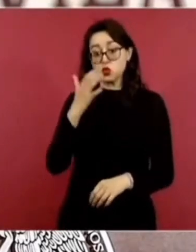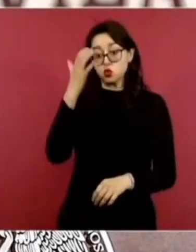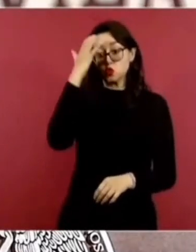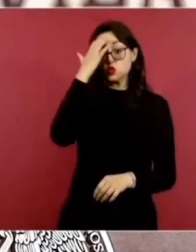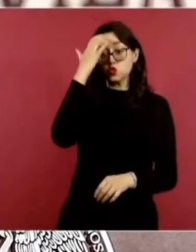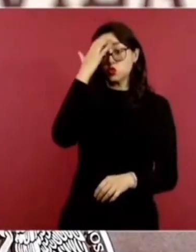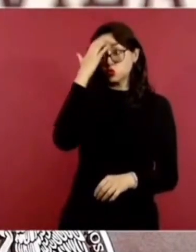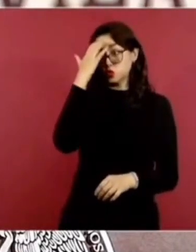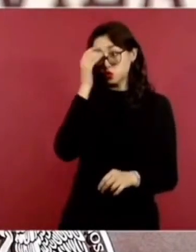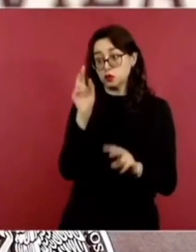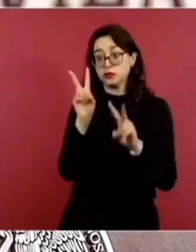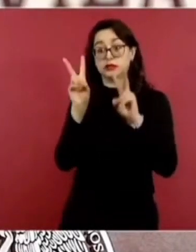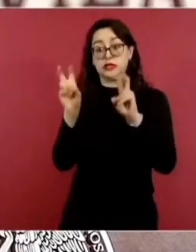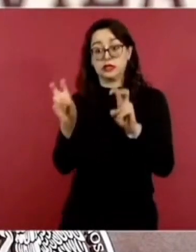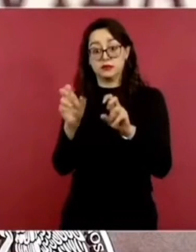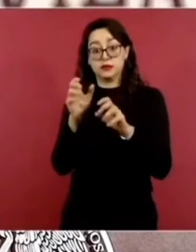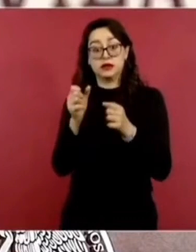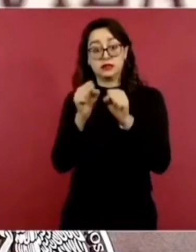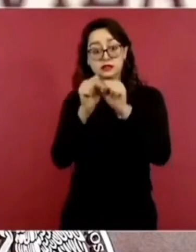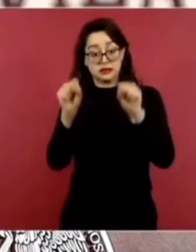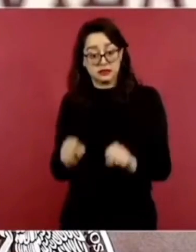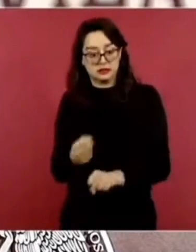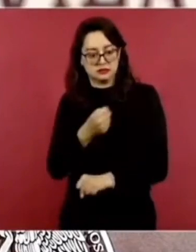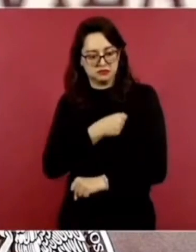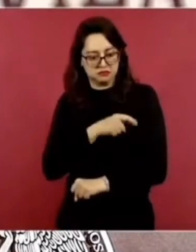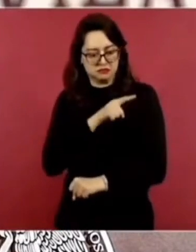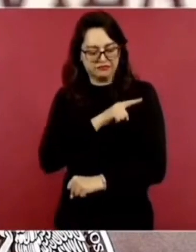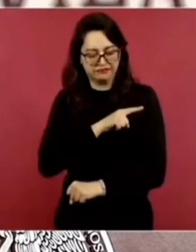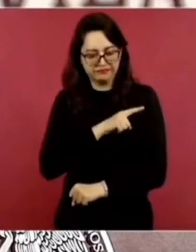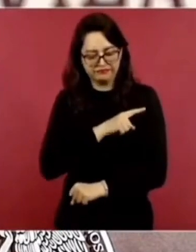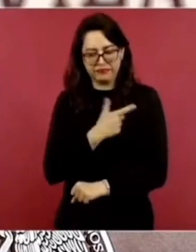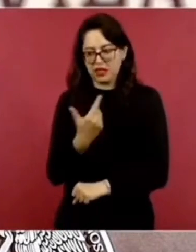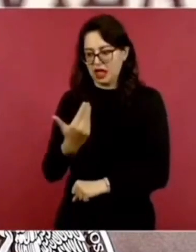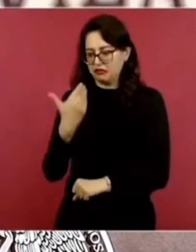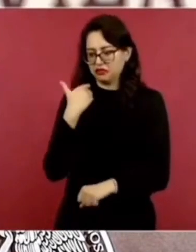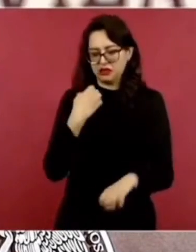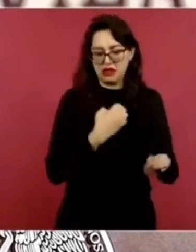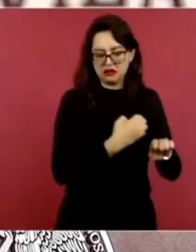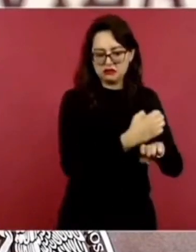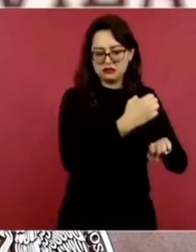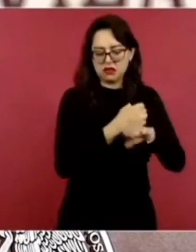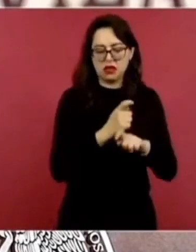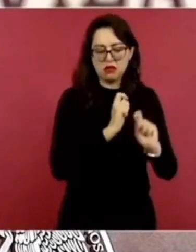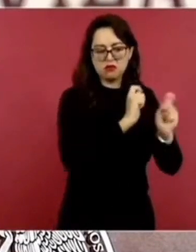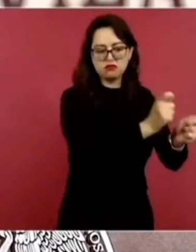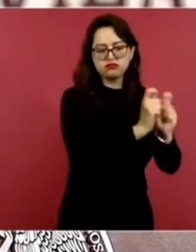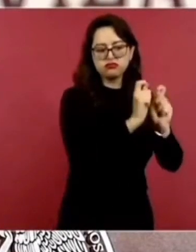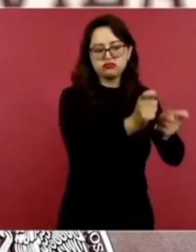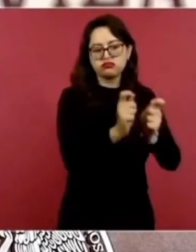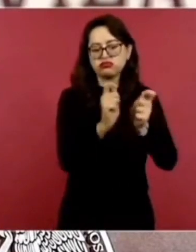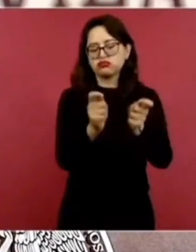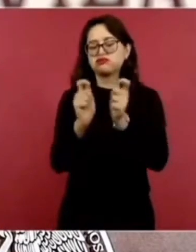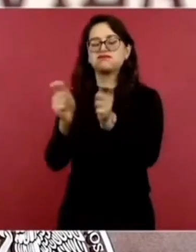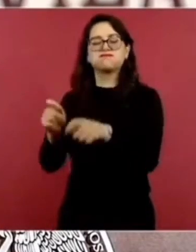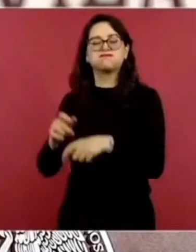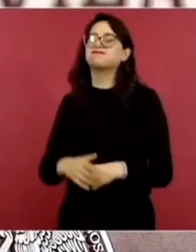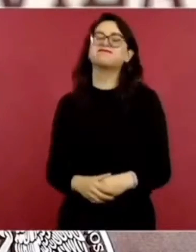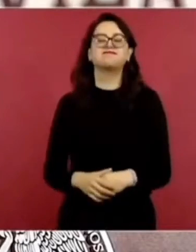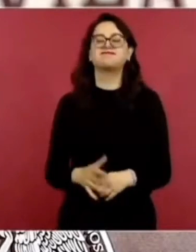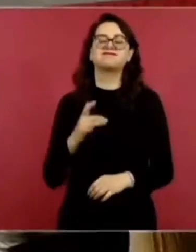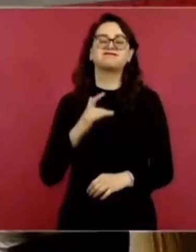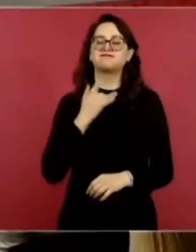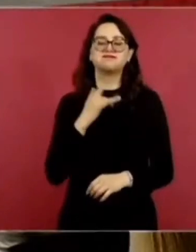apoyamos plenamente a la federalización que se está planteando en este momento, lo cual hicimos con varios de nuestros